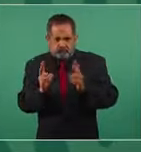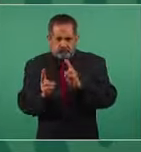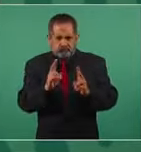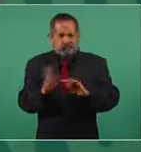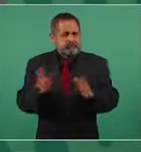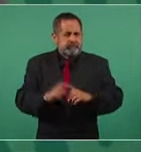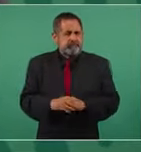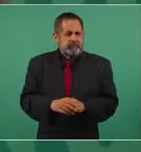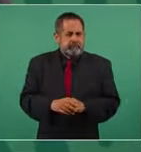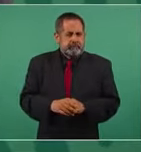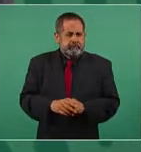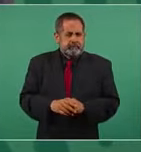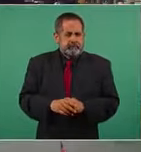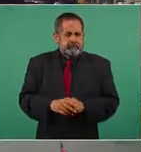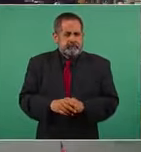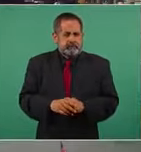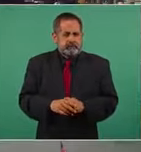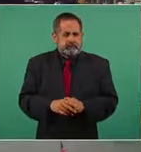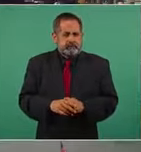Ya tienen